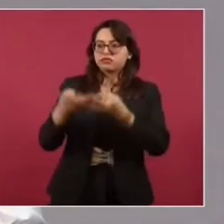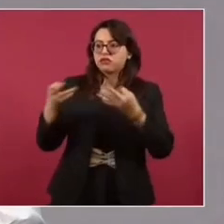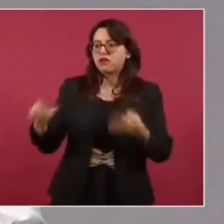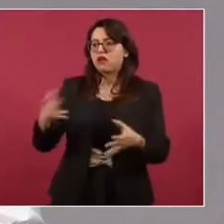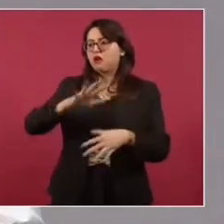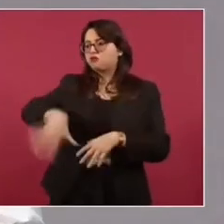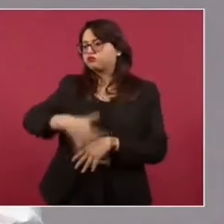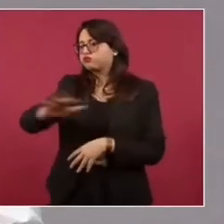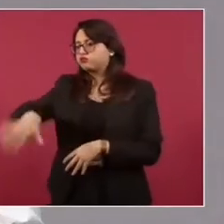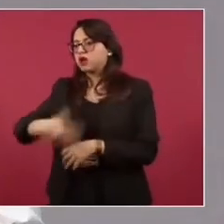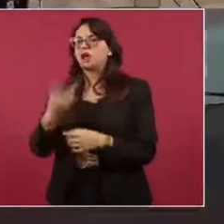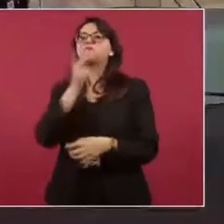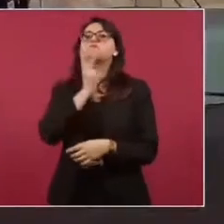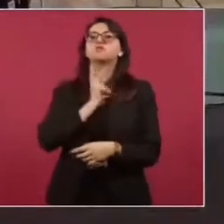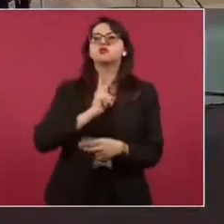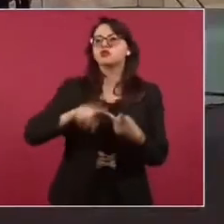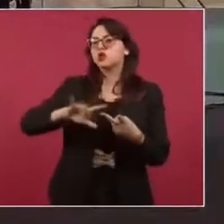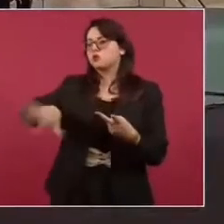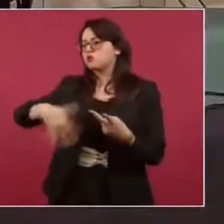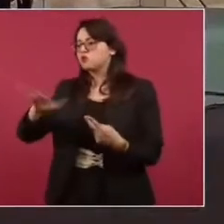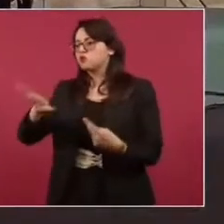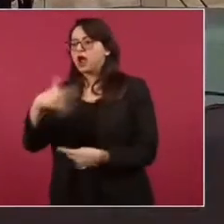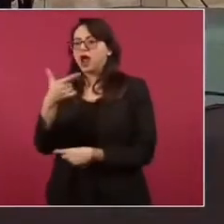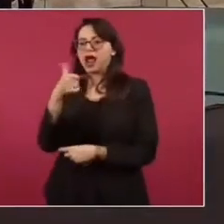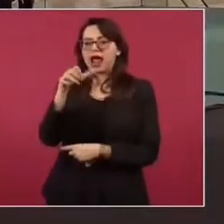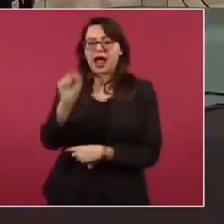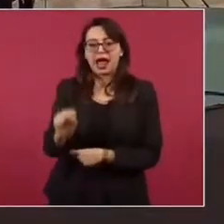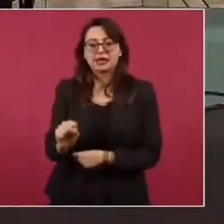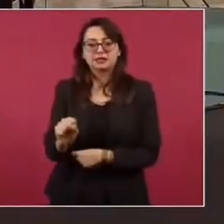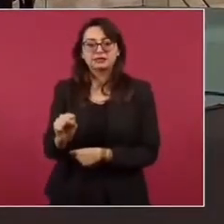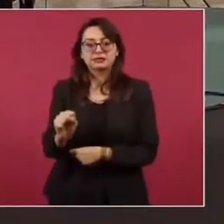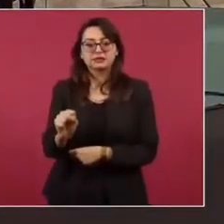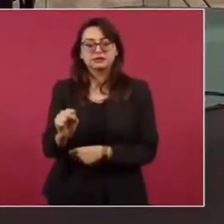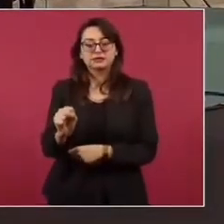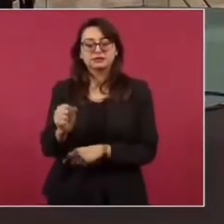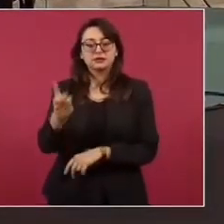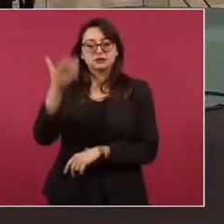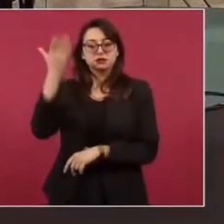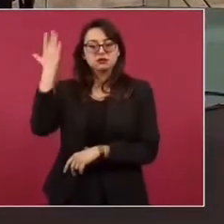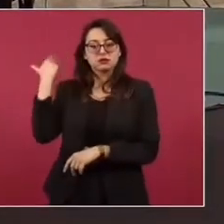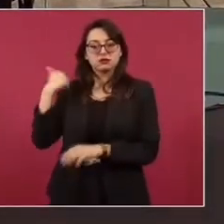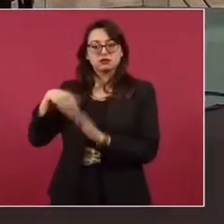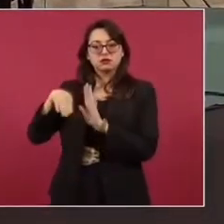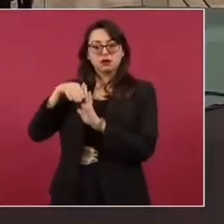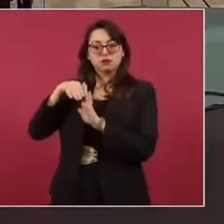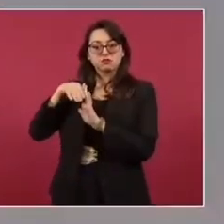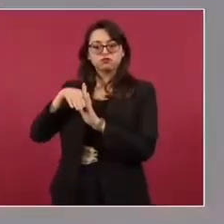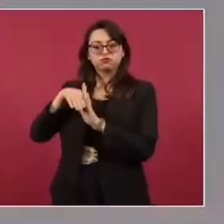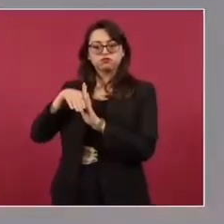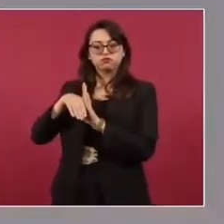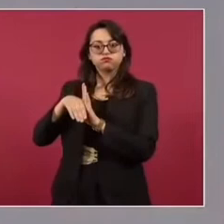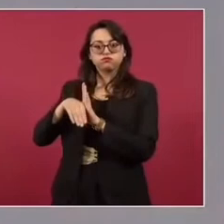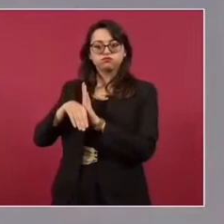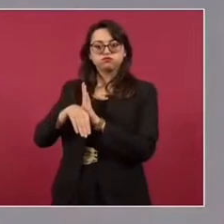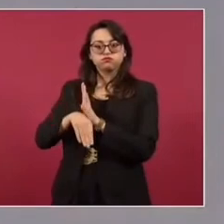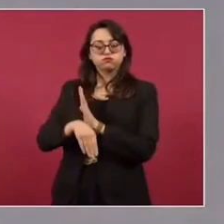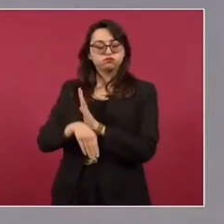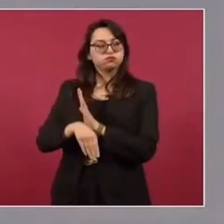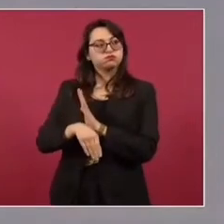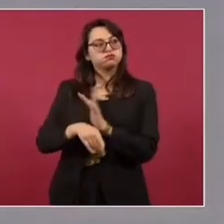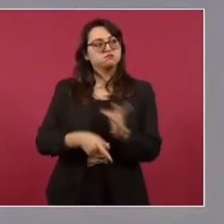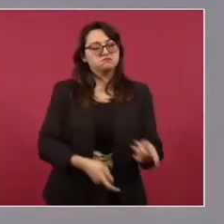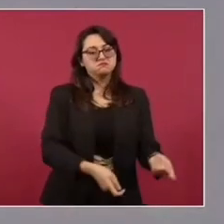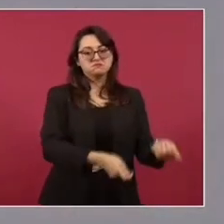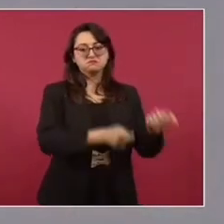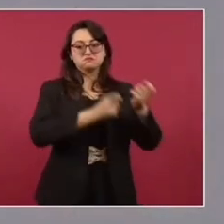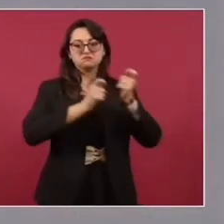y evitar una declinación a la que nos tenían sentenciados. La política cambió.